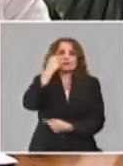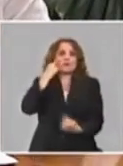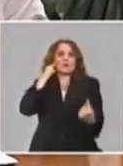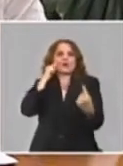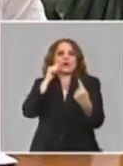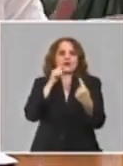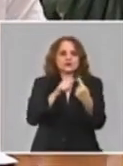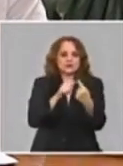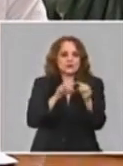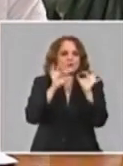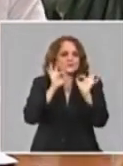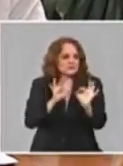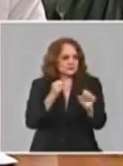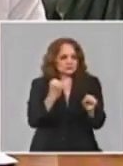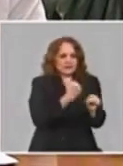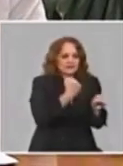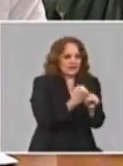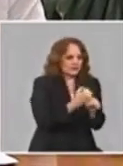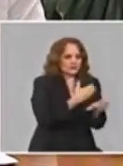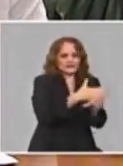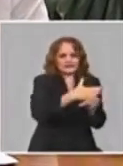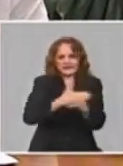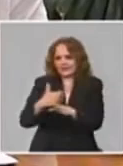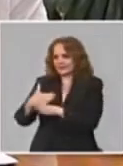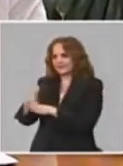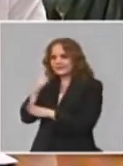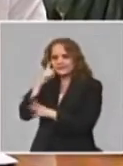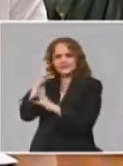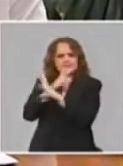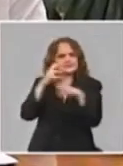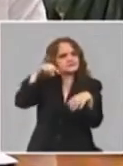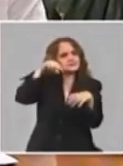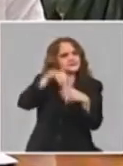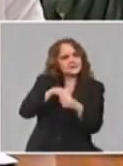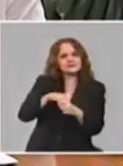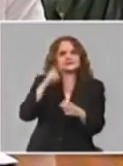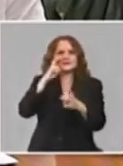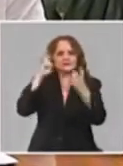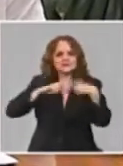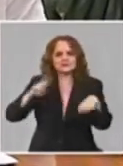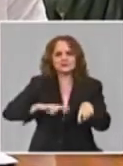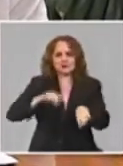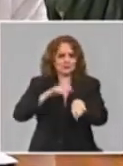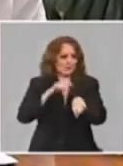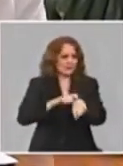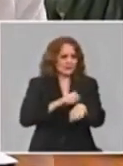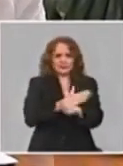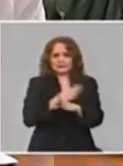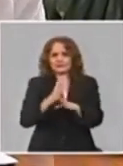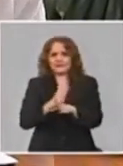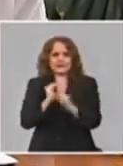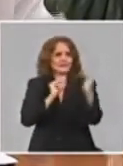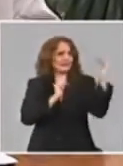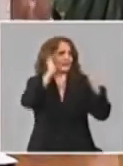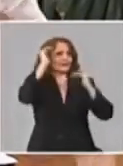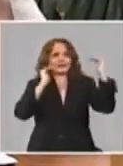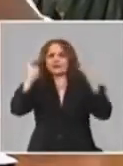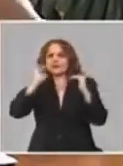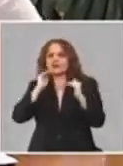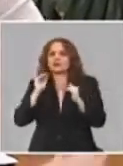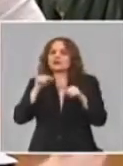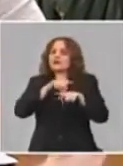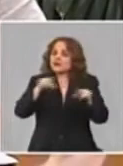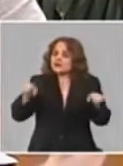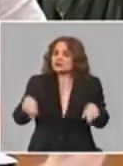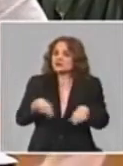tantos frentes a la vez de la ciencia en escalas distintas en momentos distintos y en niveles distintos entonces el reto